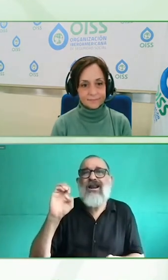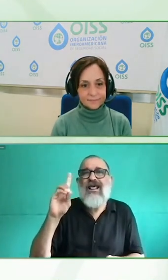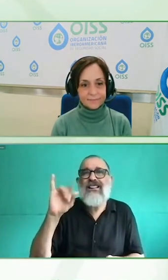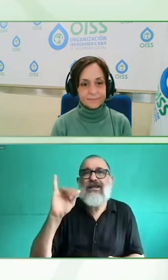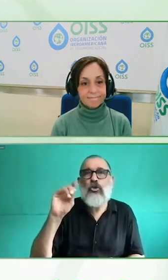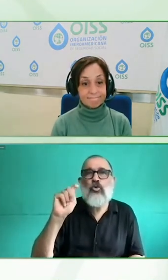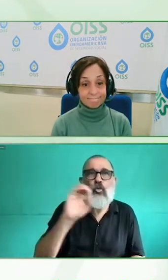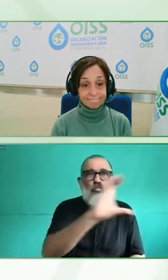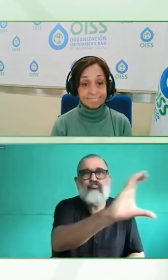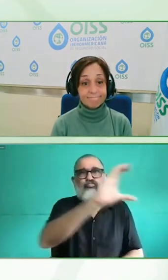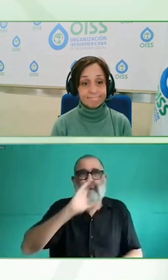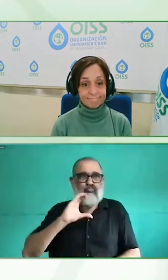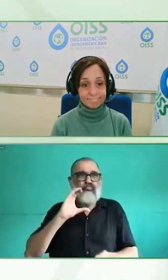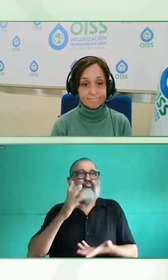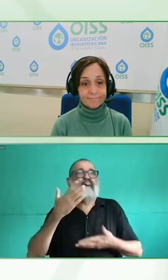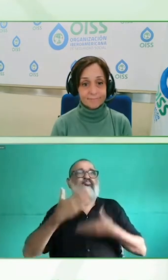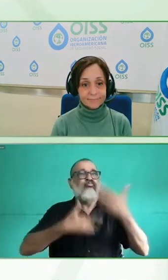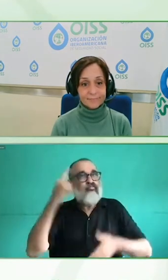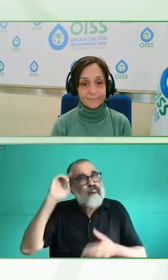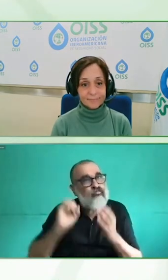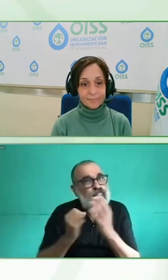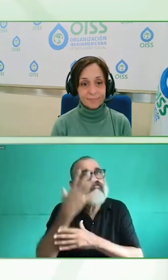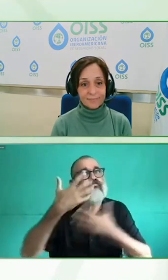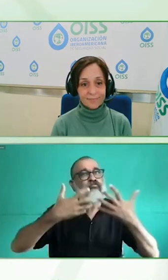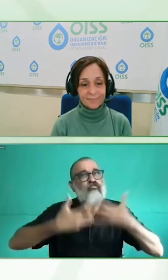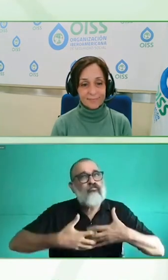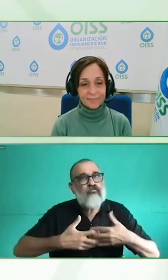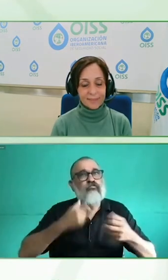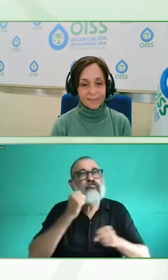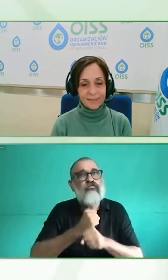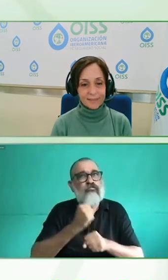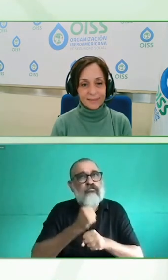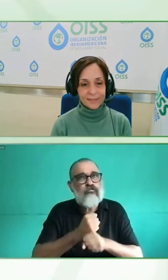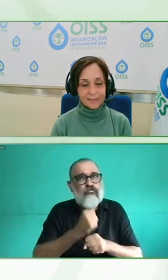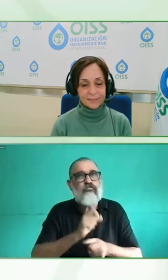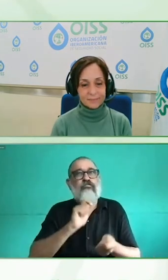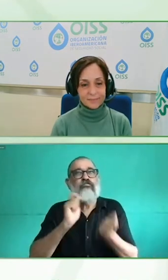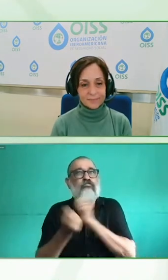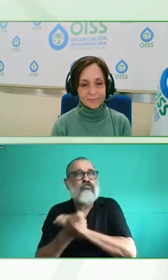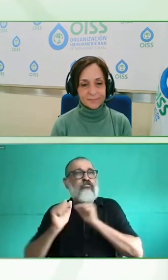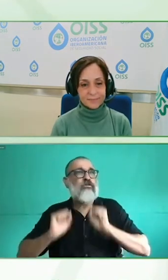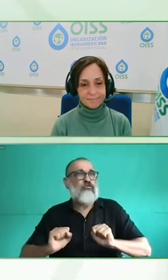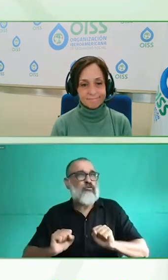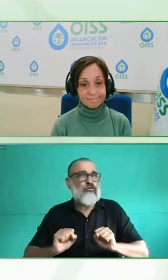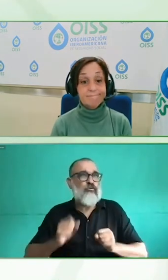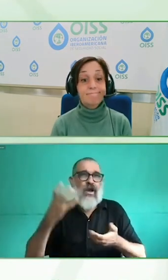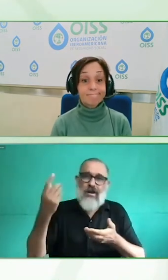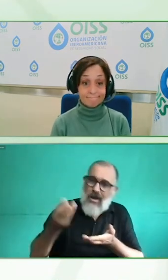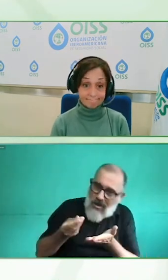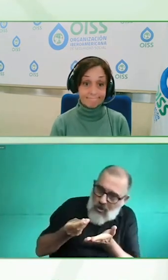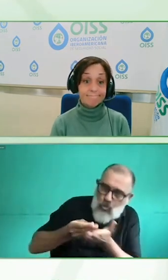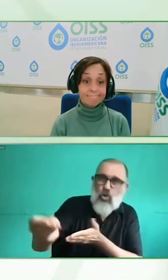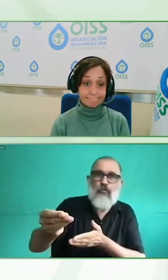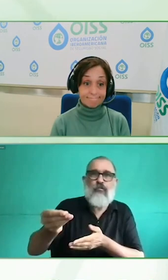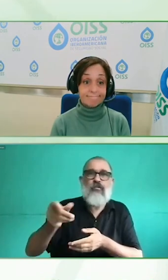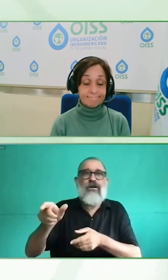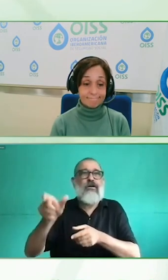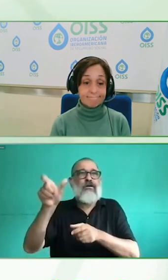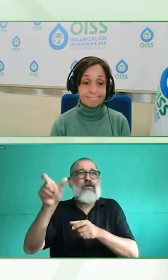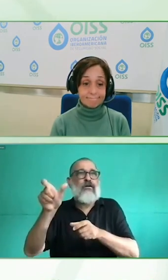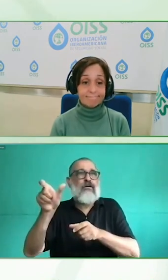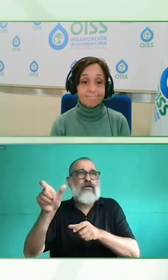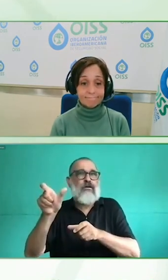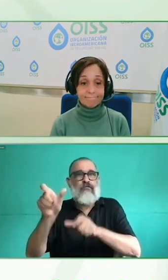que es el mundo de la discapacidad y no se conecta con el continente de incubadoras, aceleradoras, redes de